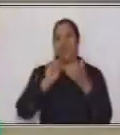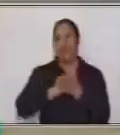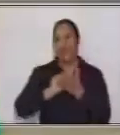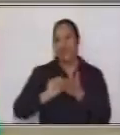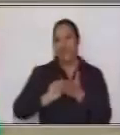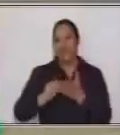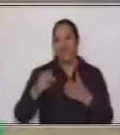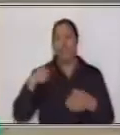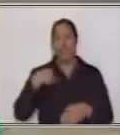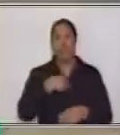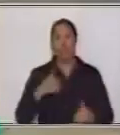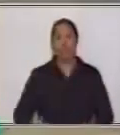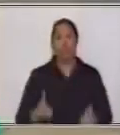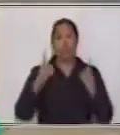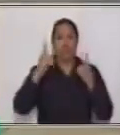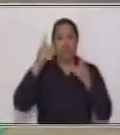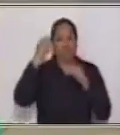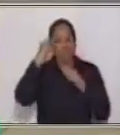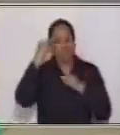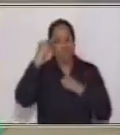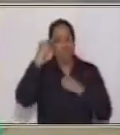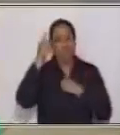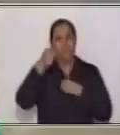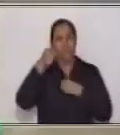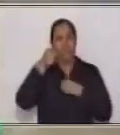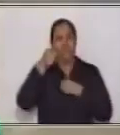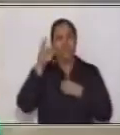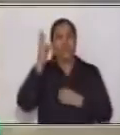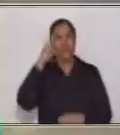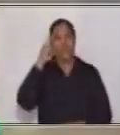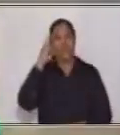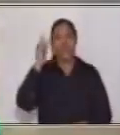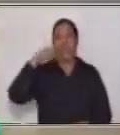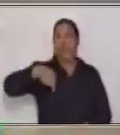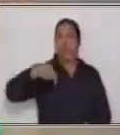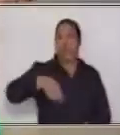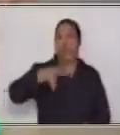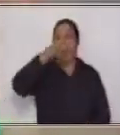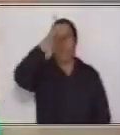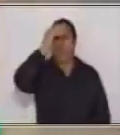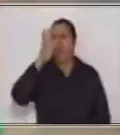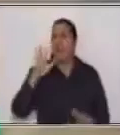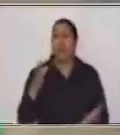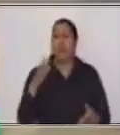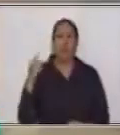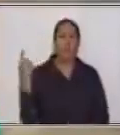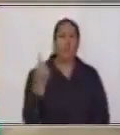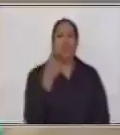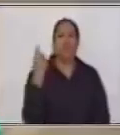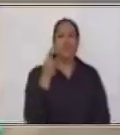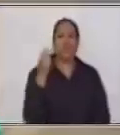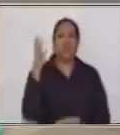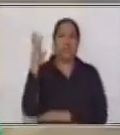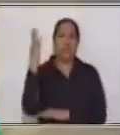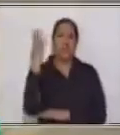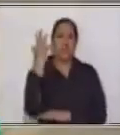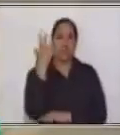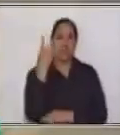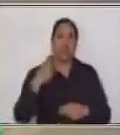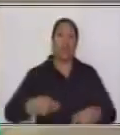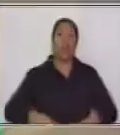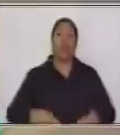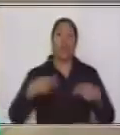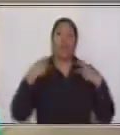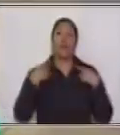pensamiento y recordemos que el día de hoy aprendimos la importancia de los árboles en la vida de los seres